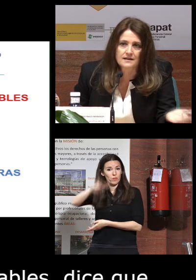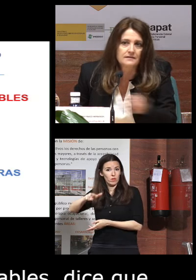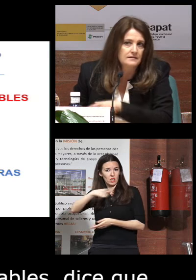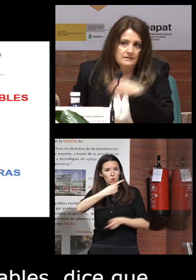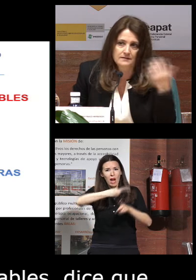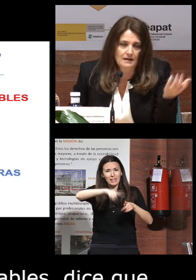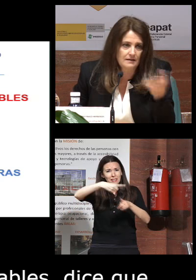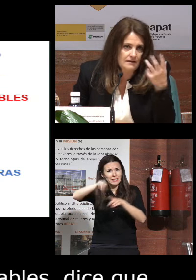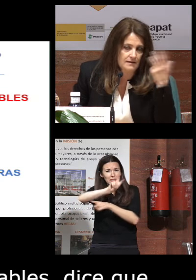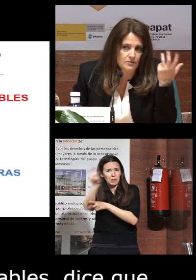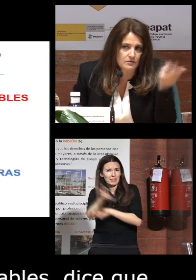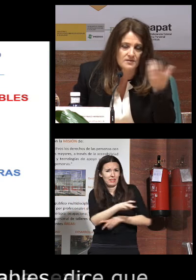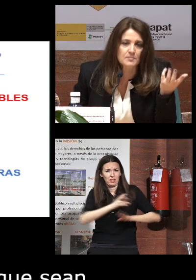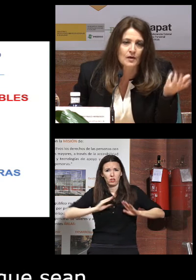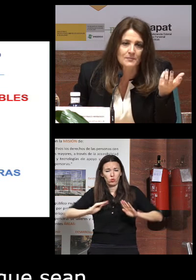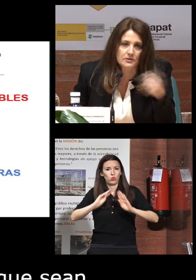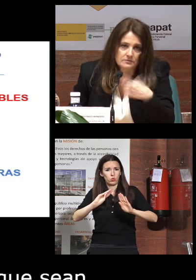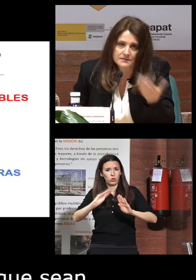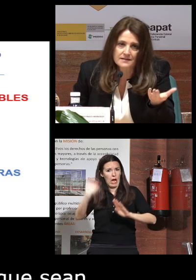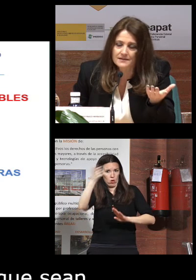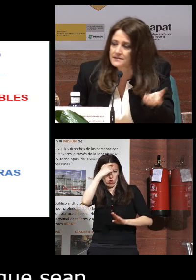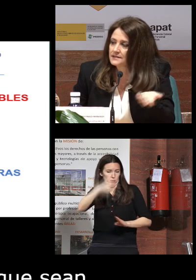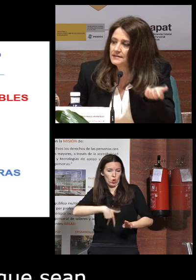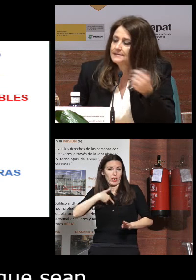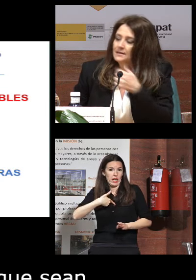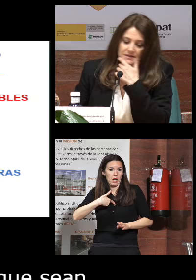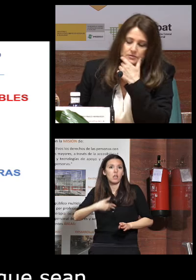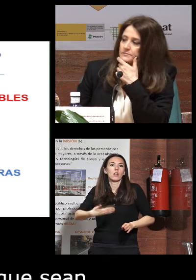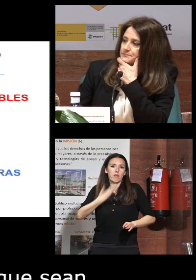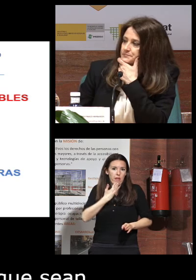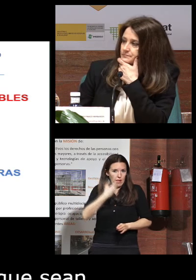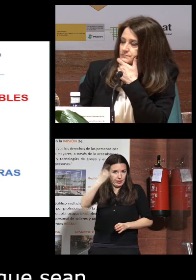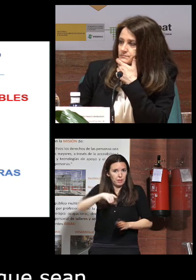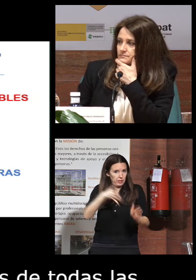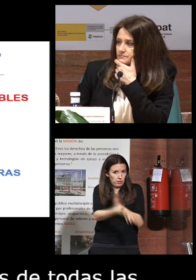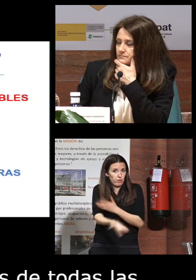diversidad en concepto amplio de edades también ¿no?